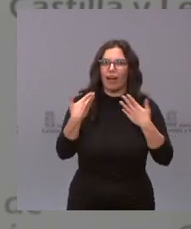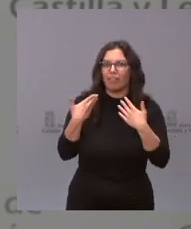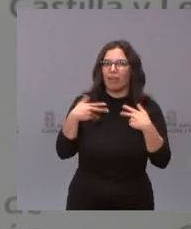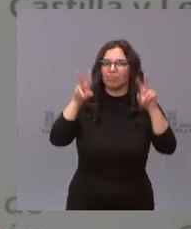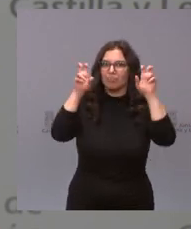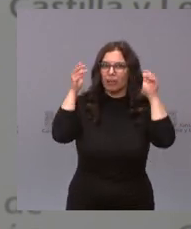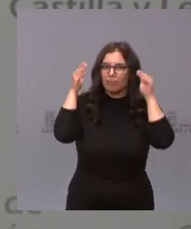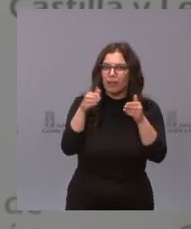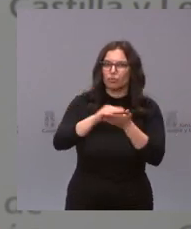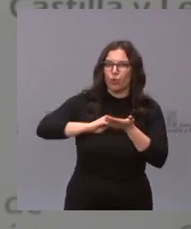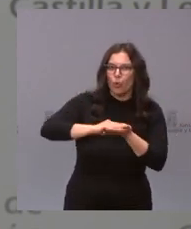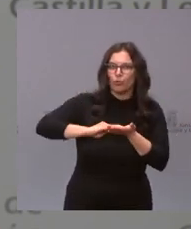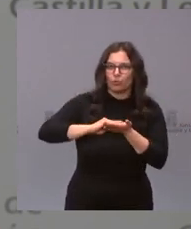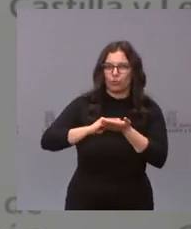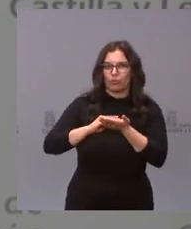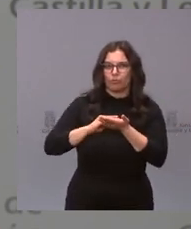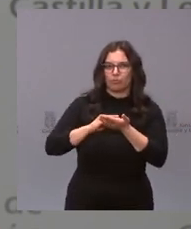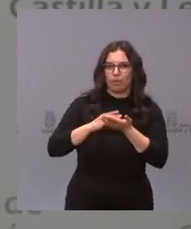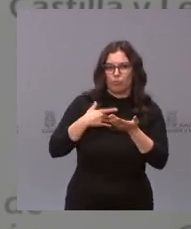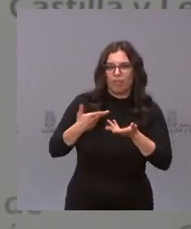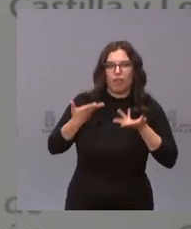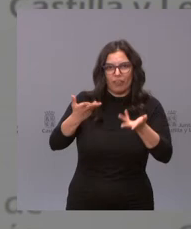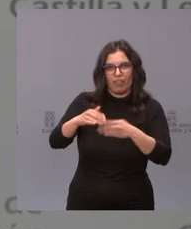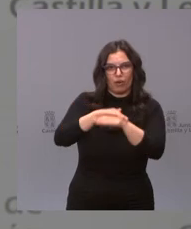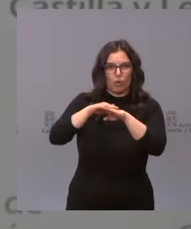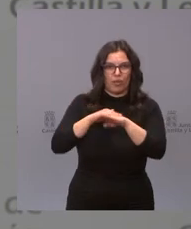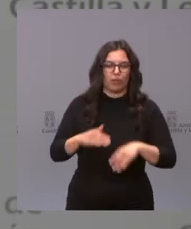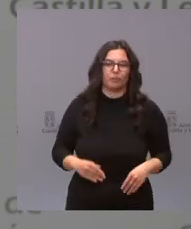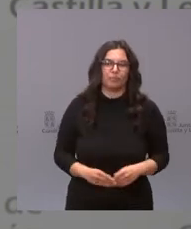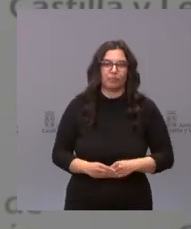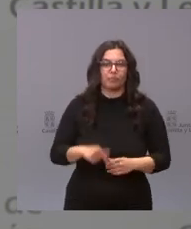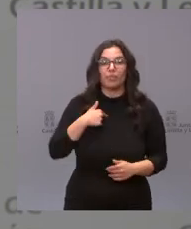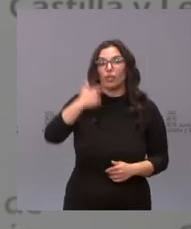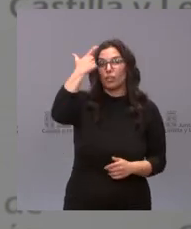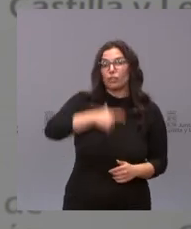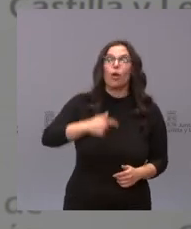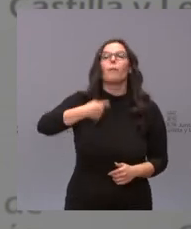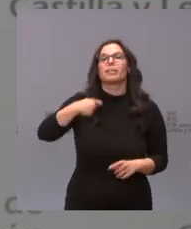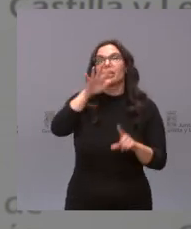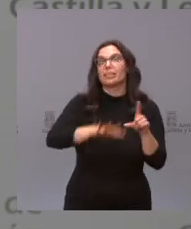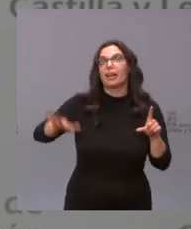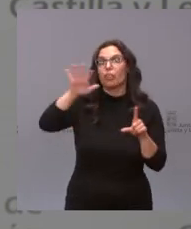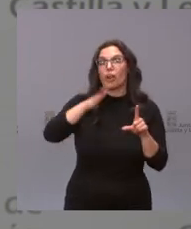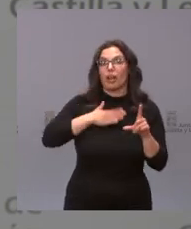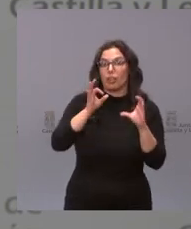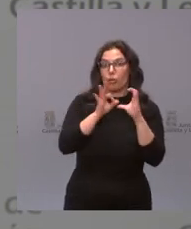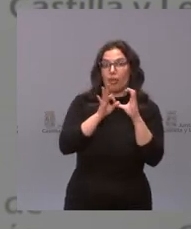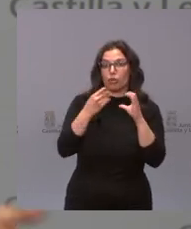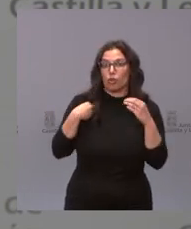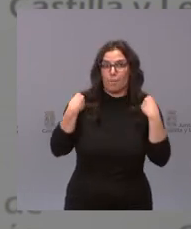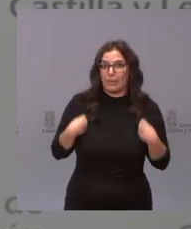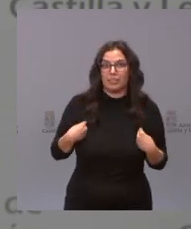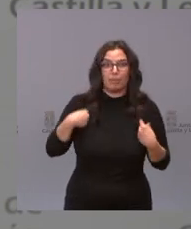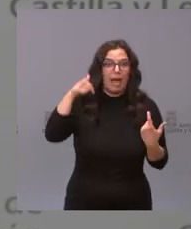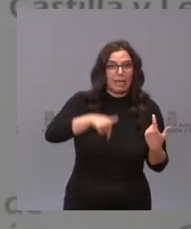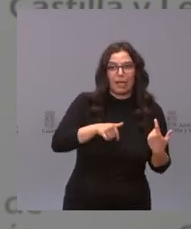de soluciones que pueden llegar desde los gobiernos y yo sigo siendo la misma presidenta nacional de Ciudadanos lo soy aquí lo soy